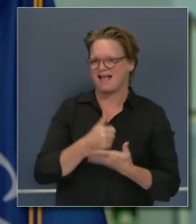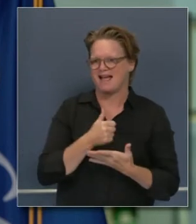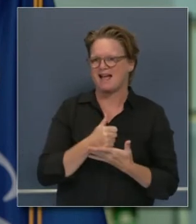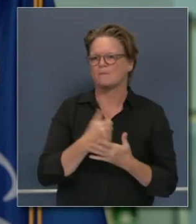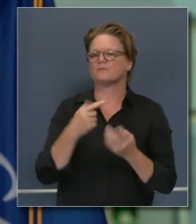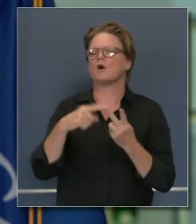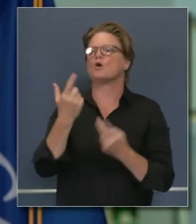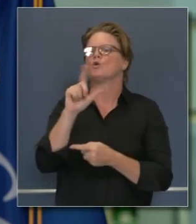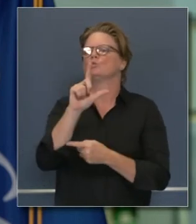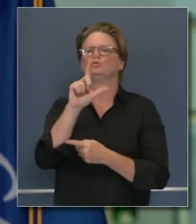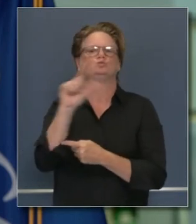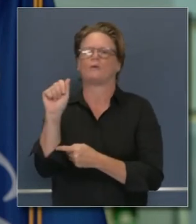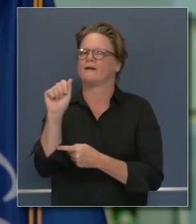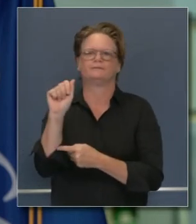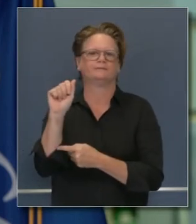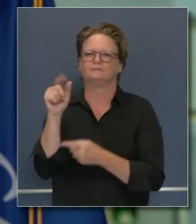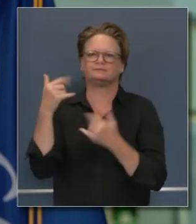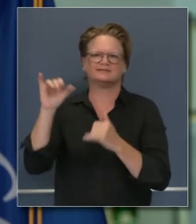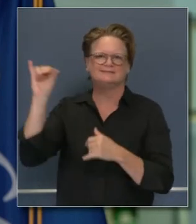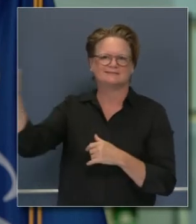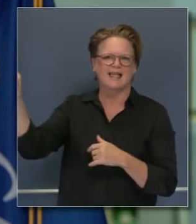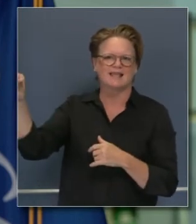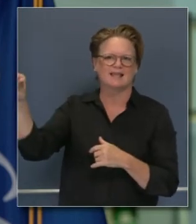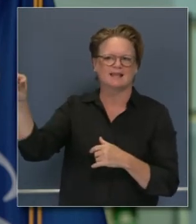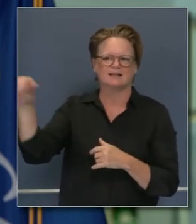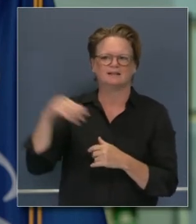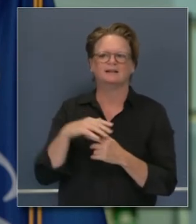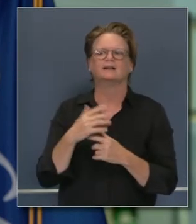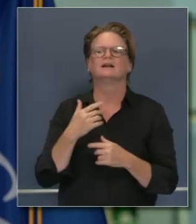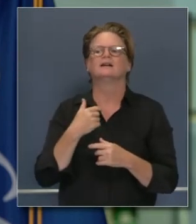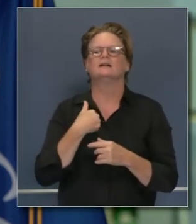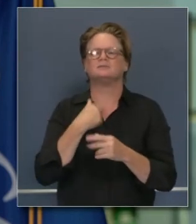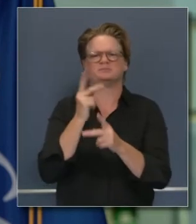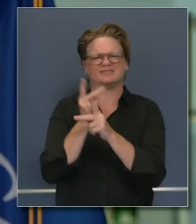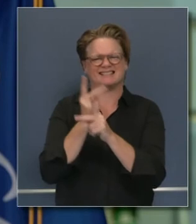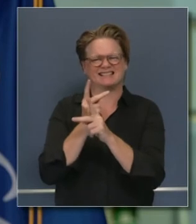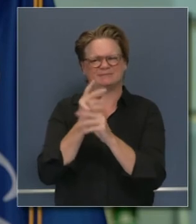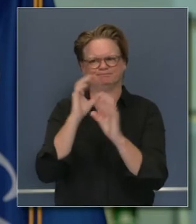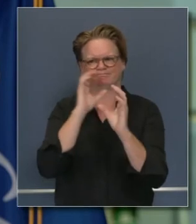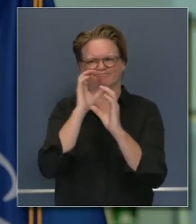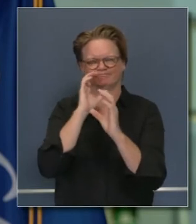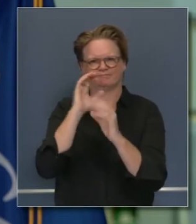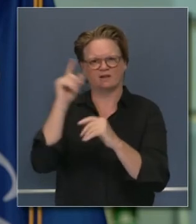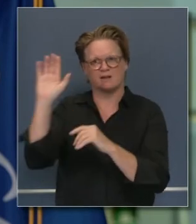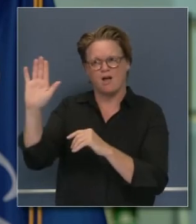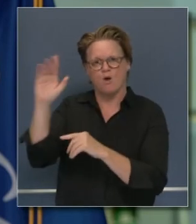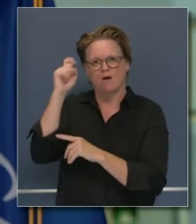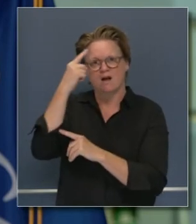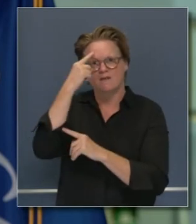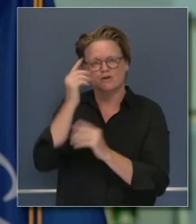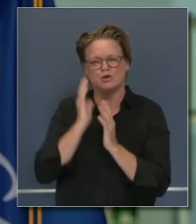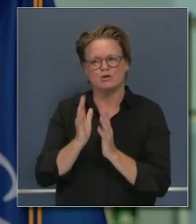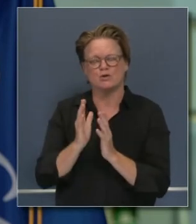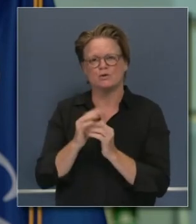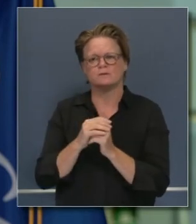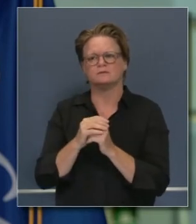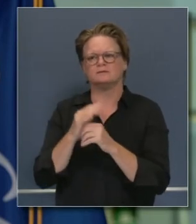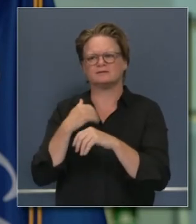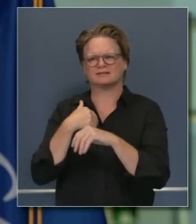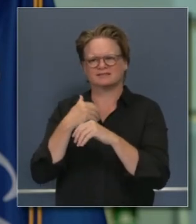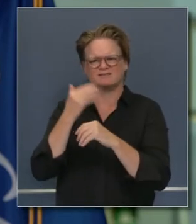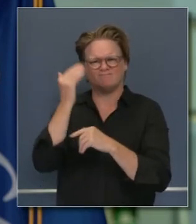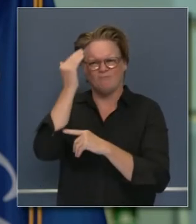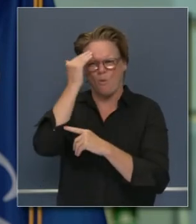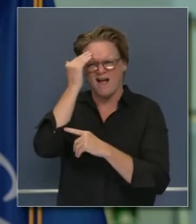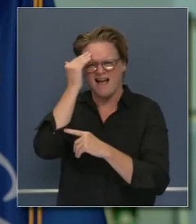luciana no pero bajo las circunstancias hemos estado traseando al gobernador abbott y viendo el impacto